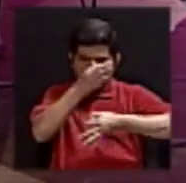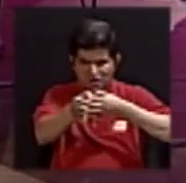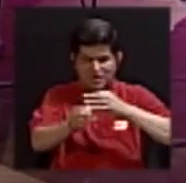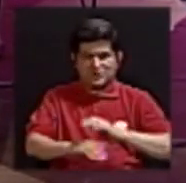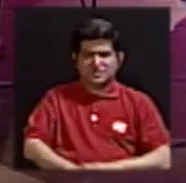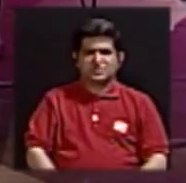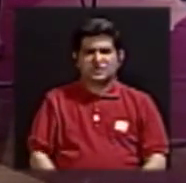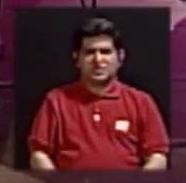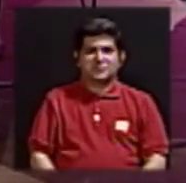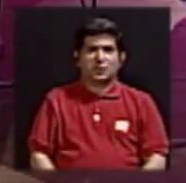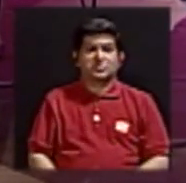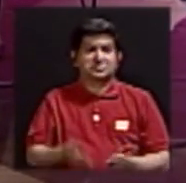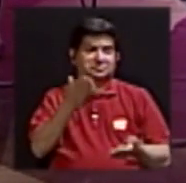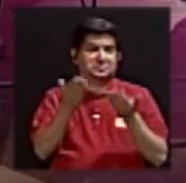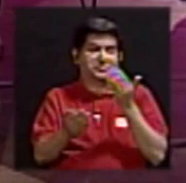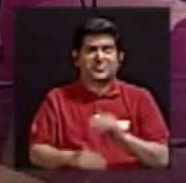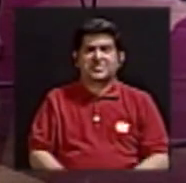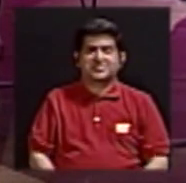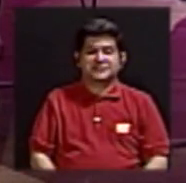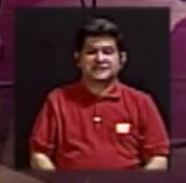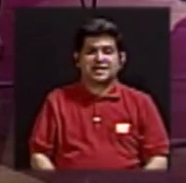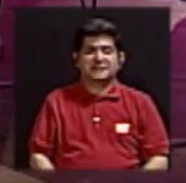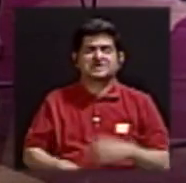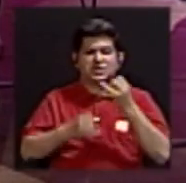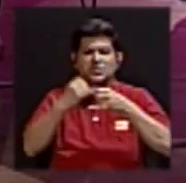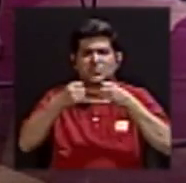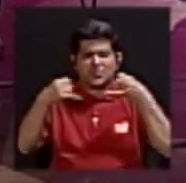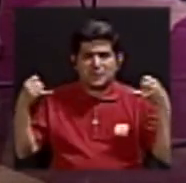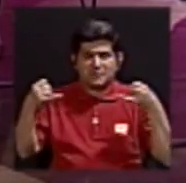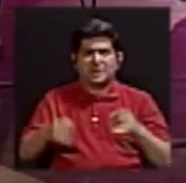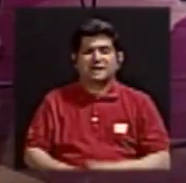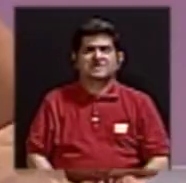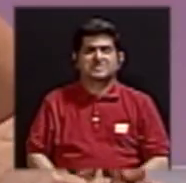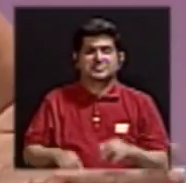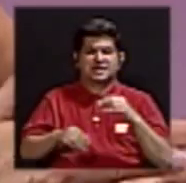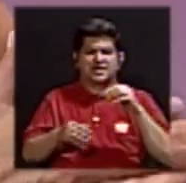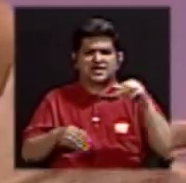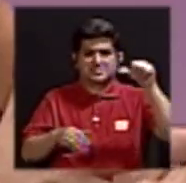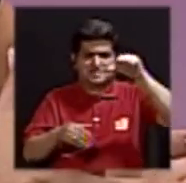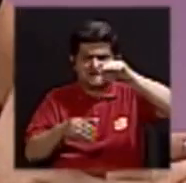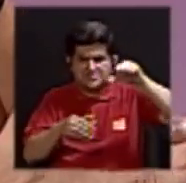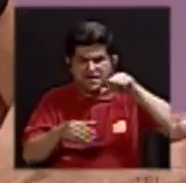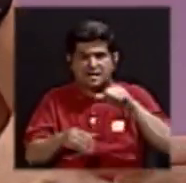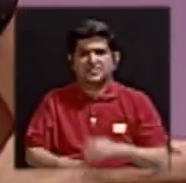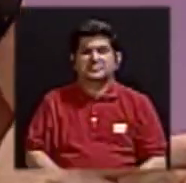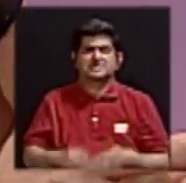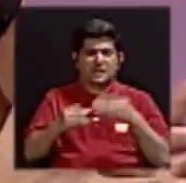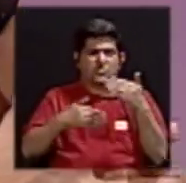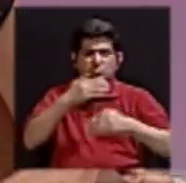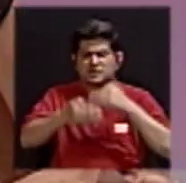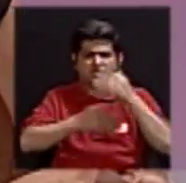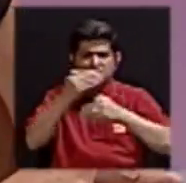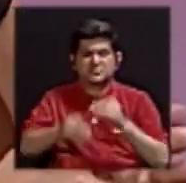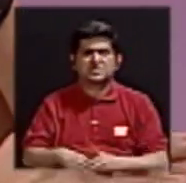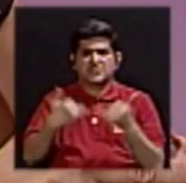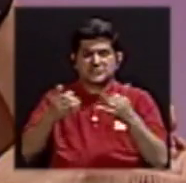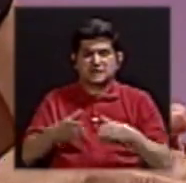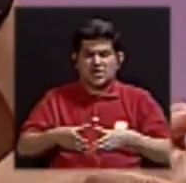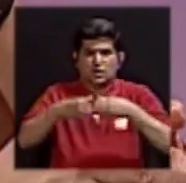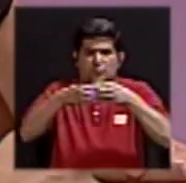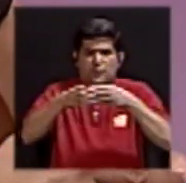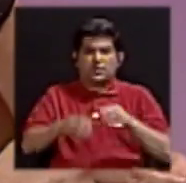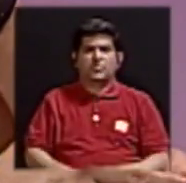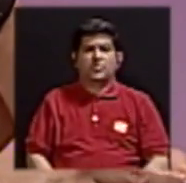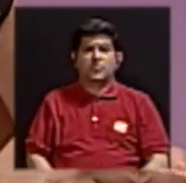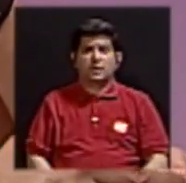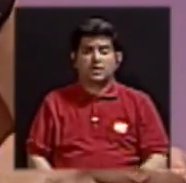por pastas y por salsas y por cuestiones procesadas y enlatadas. Mucha